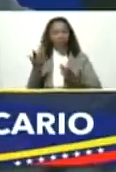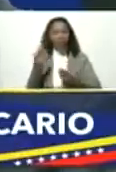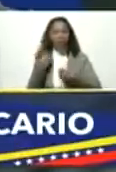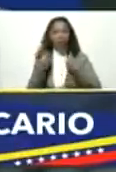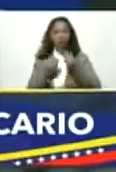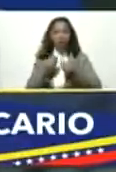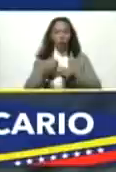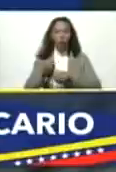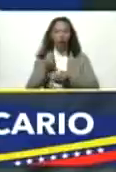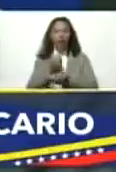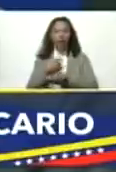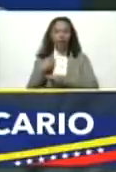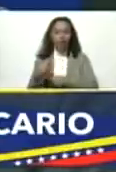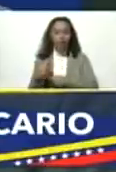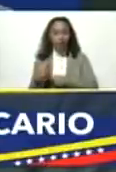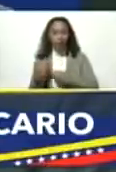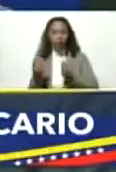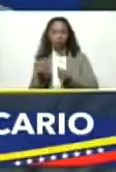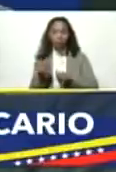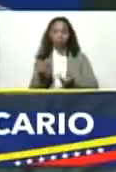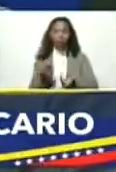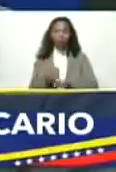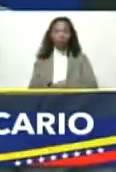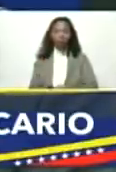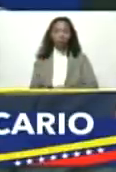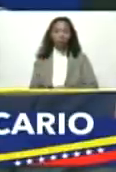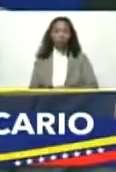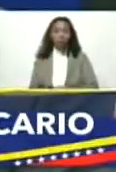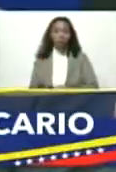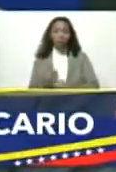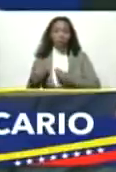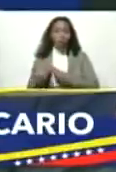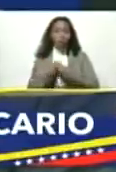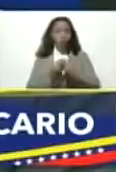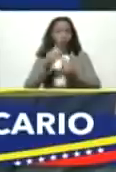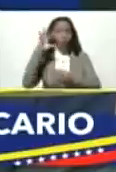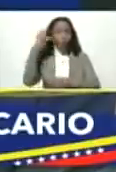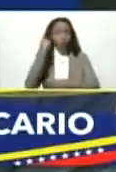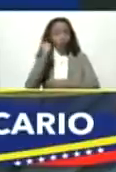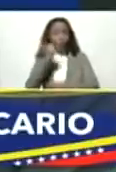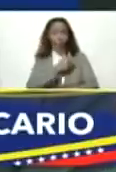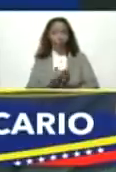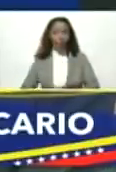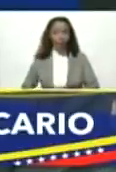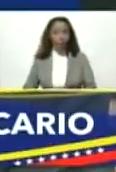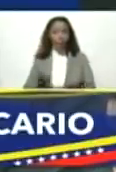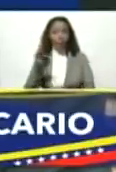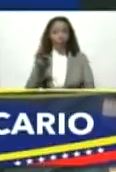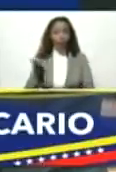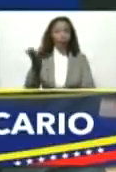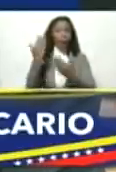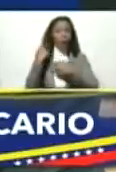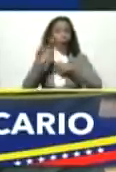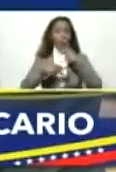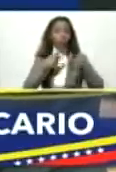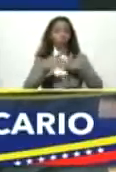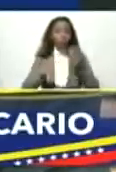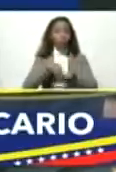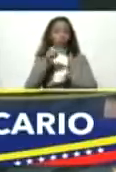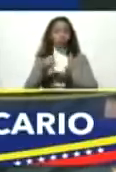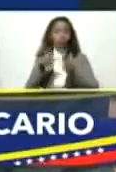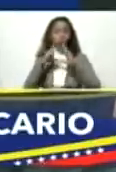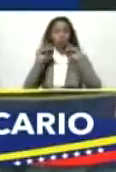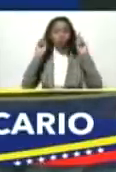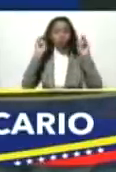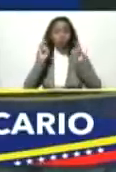gastar y dónde lo van a invertir que los acompañemos en sus logros presidente y muy importante que apoyemos la producción nacional en todos sus ámbitos